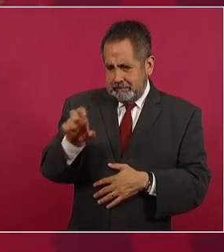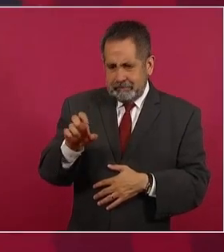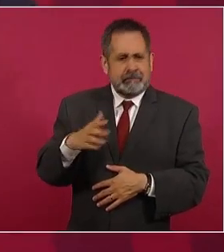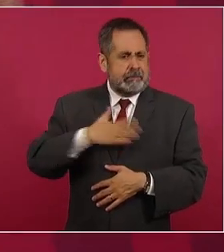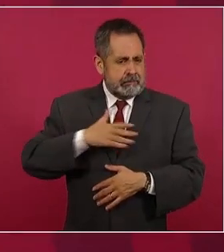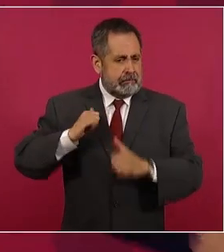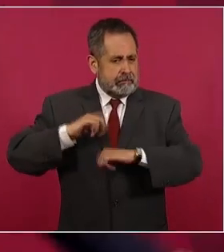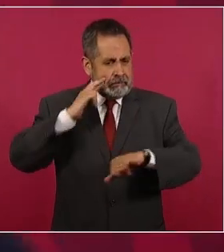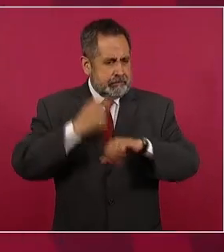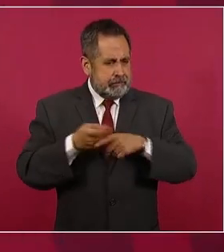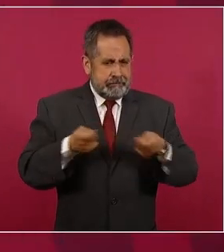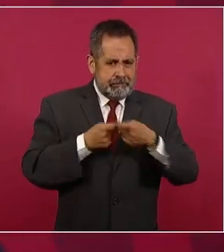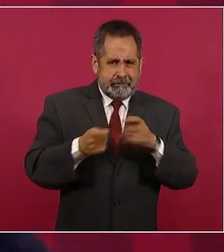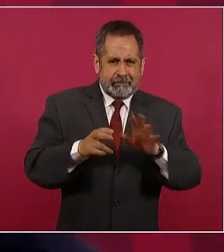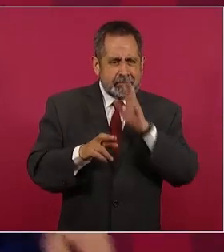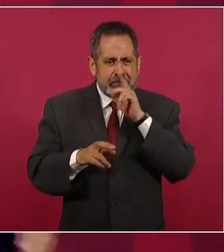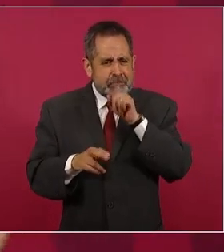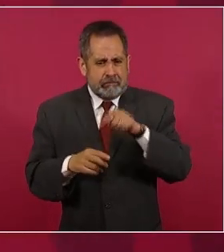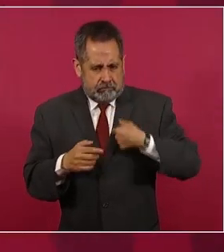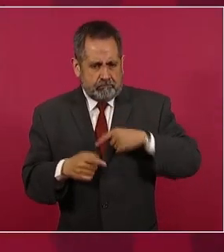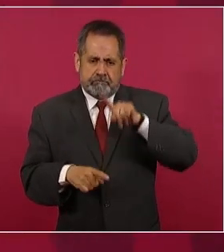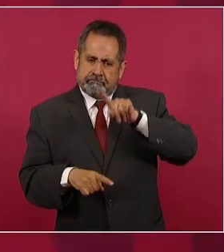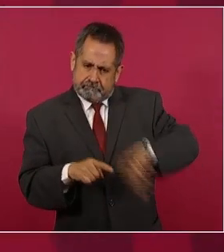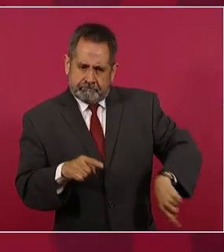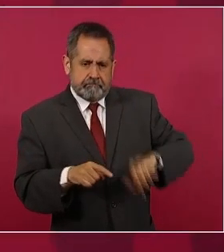se hacían cargo de retirar a Anaya